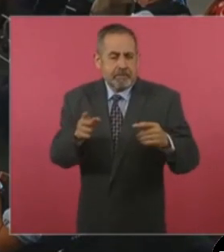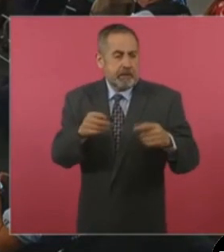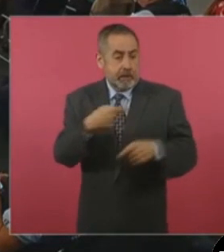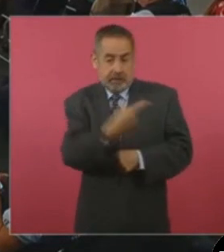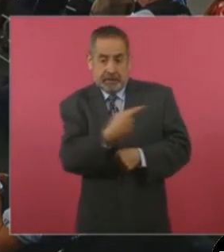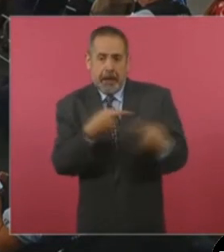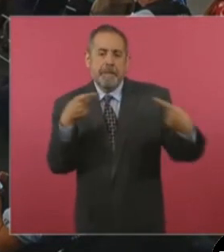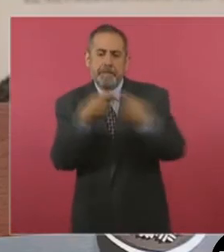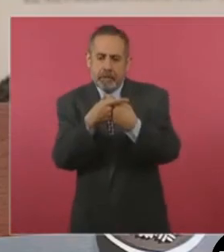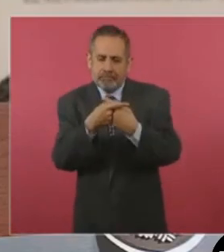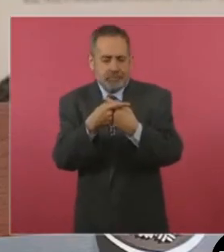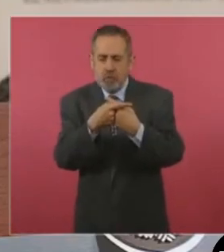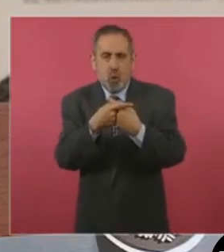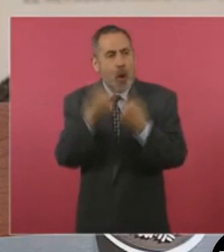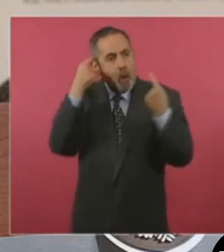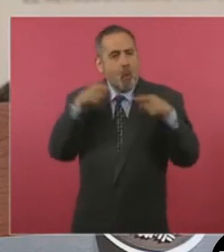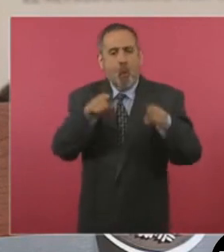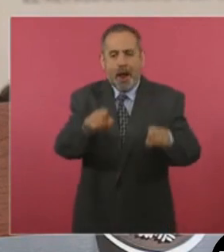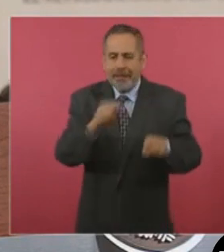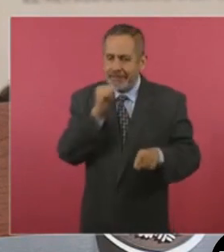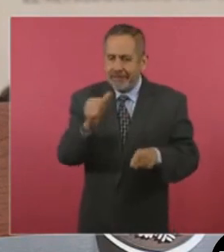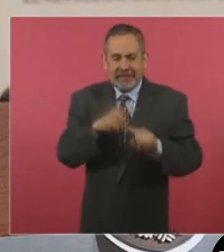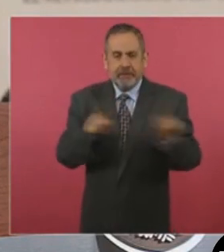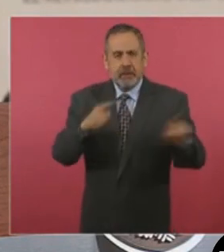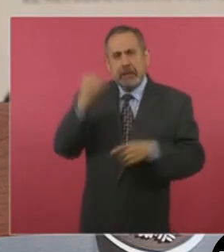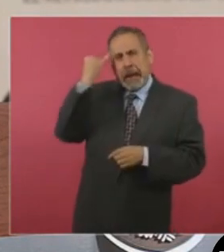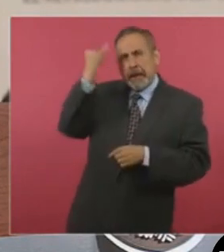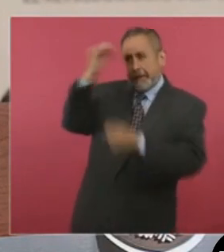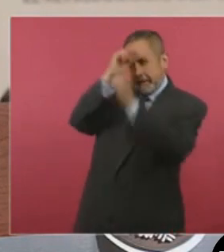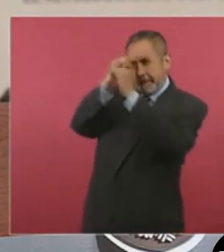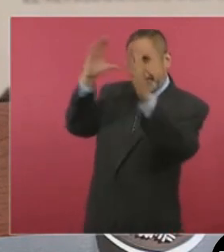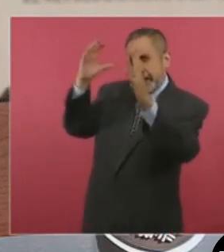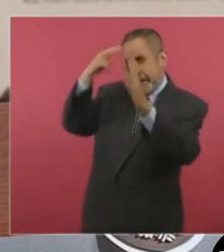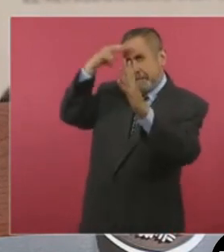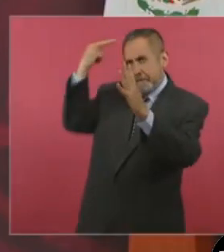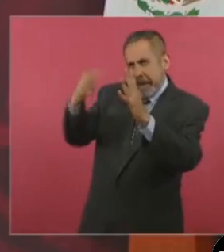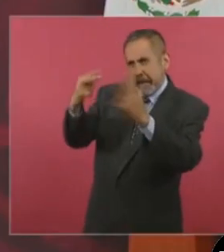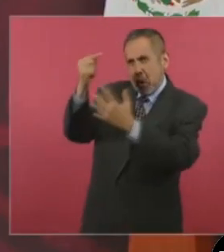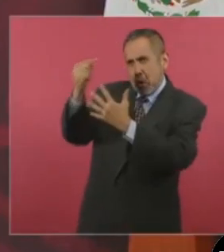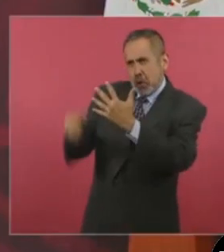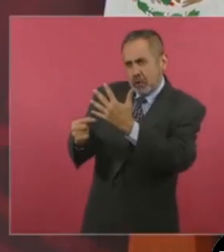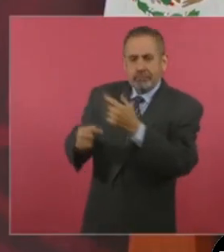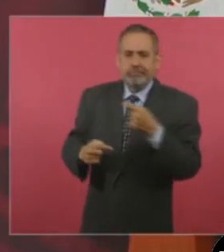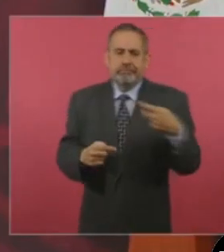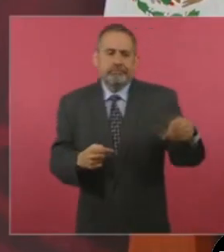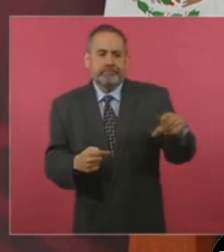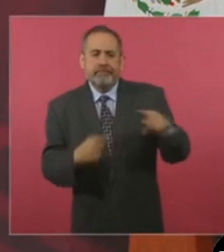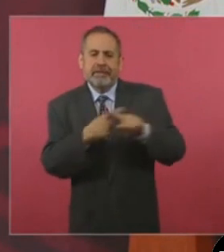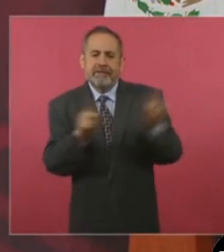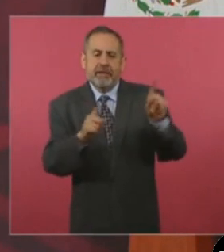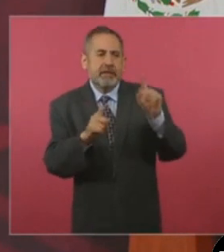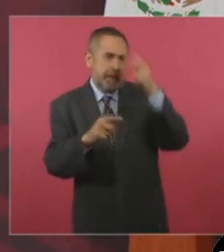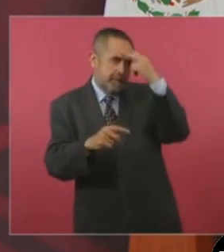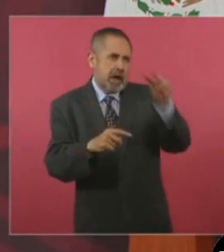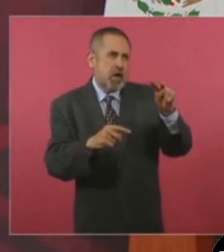contrapuestas de concebir a México y al